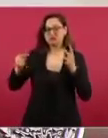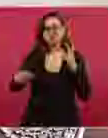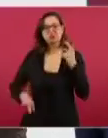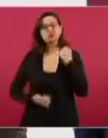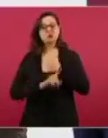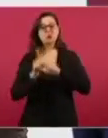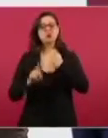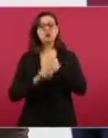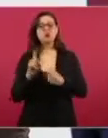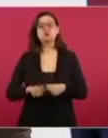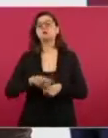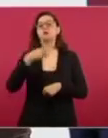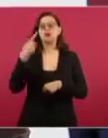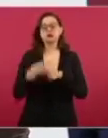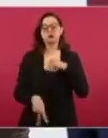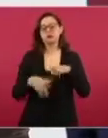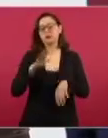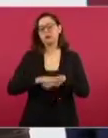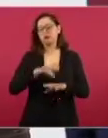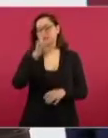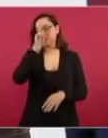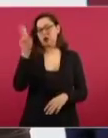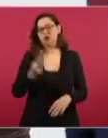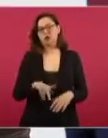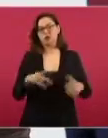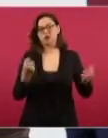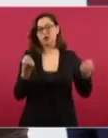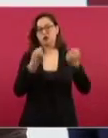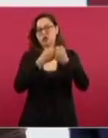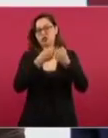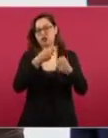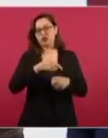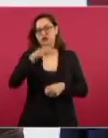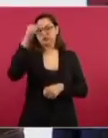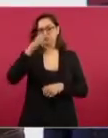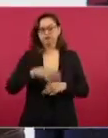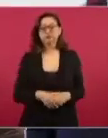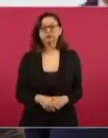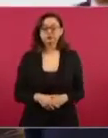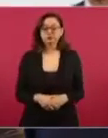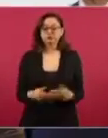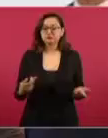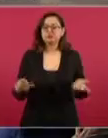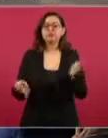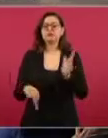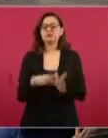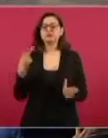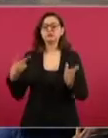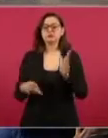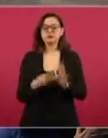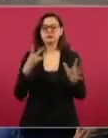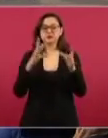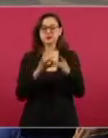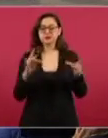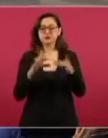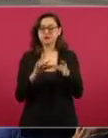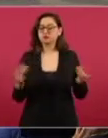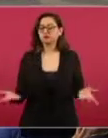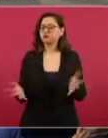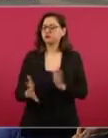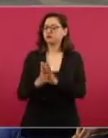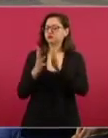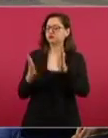especialmente en la frontera. Se escucha mucho que sin libertad de expresión no existe democracia,